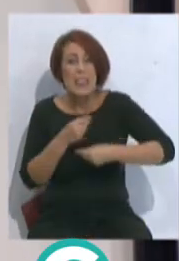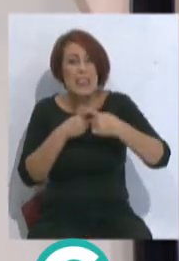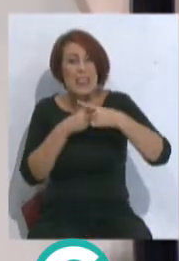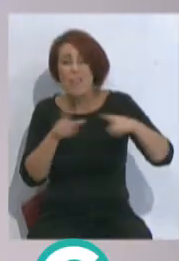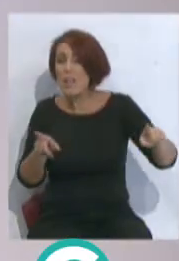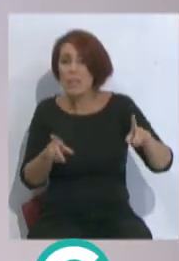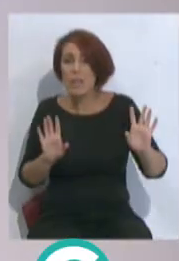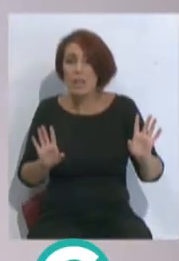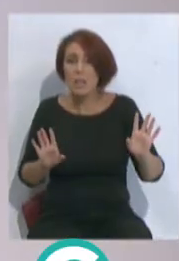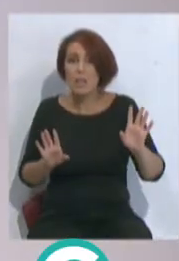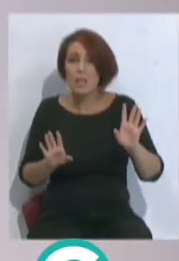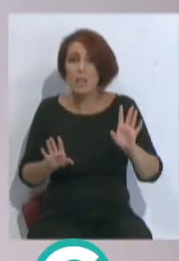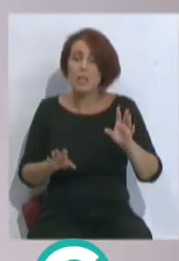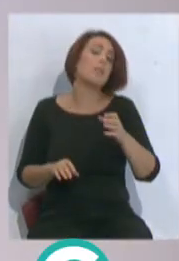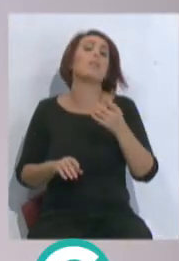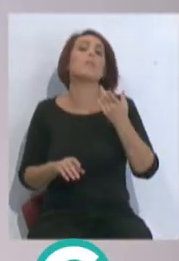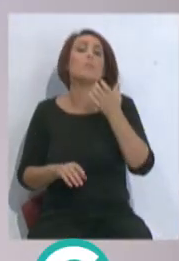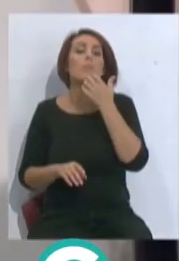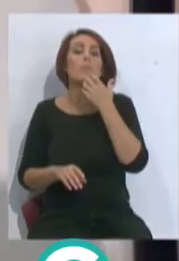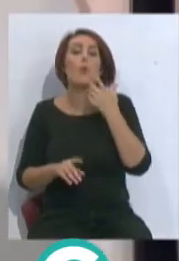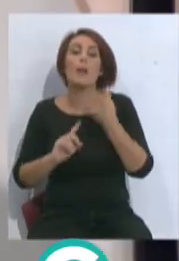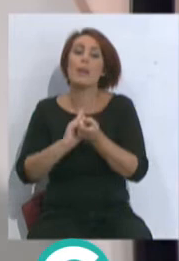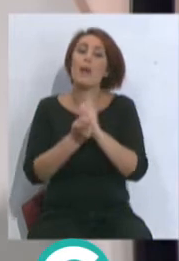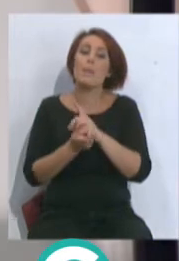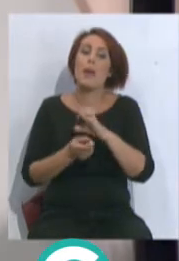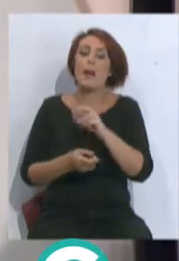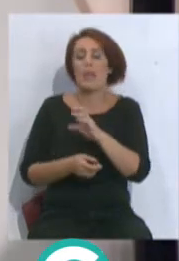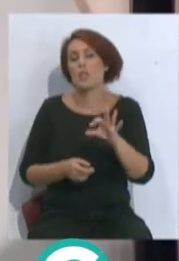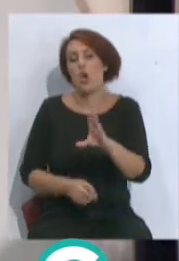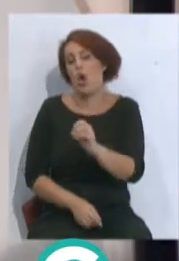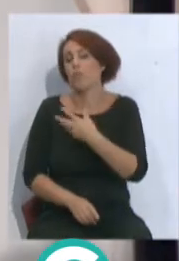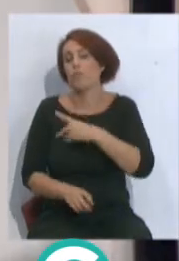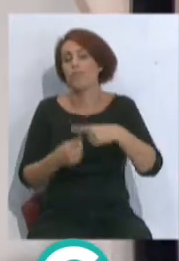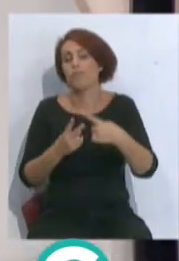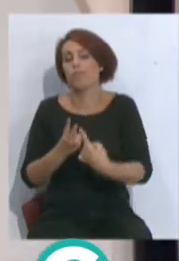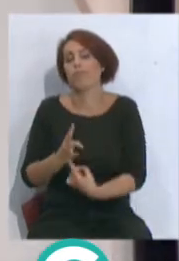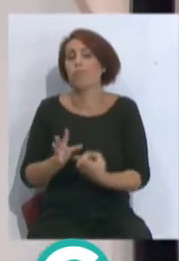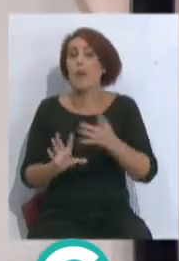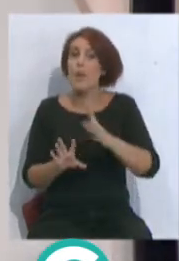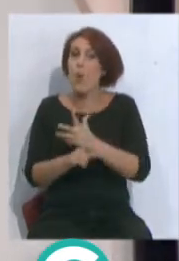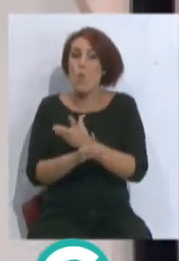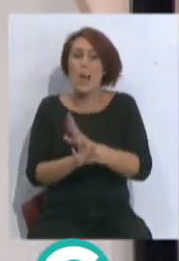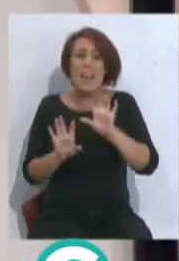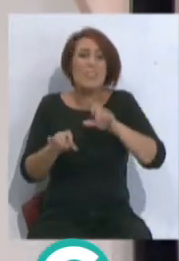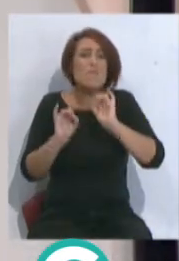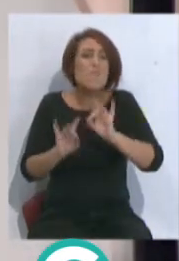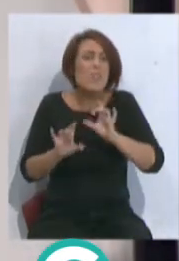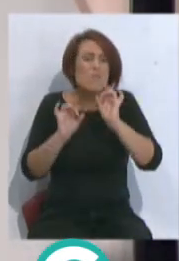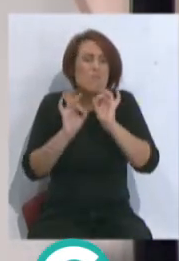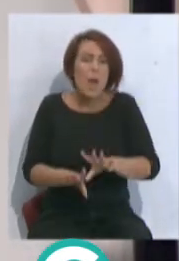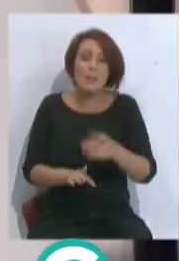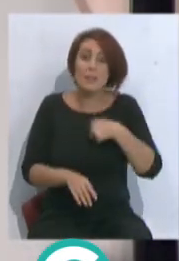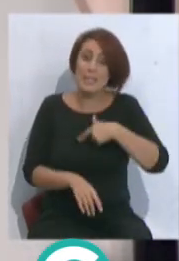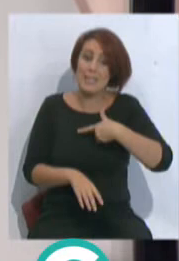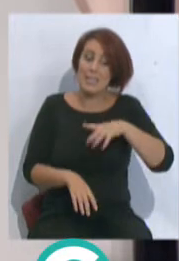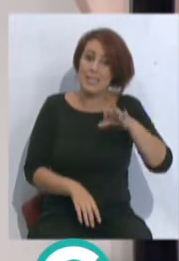Simeone, mejora la calidad de jugadores. Simeone, que en Mede cambia, que tiene a Carrasco, que tiene a los otros, tiene a la de la moto, pero juega igual que el Cádiz. Simeone está teniendo ahora